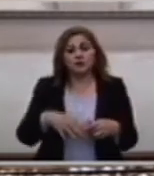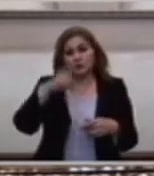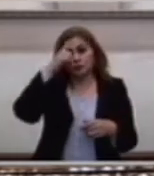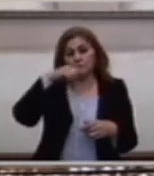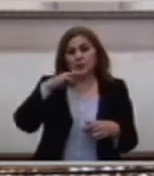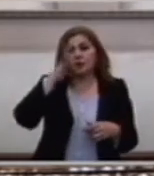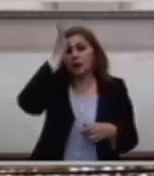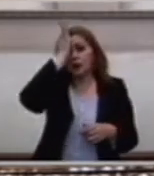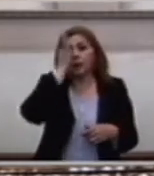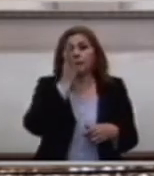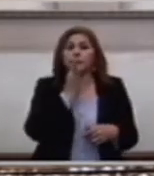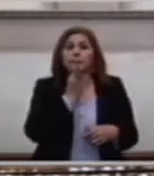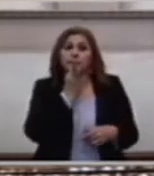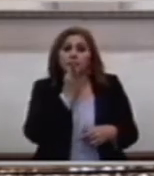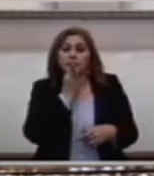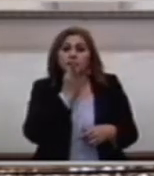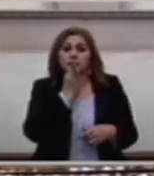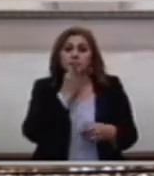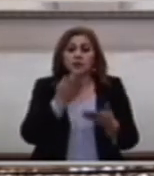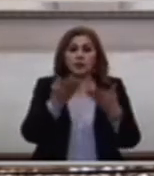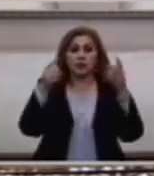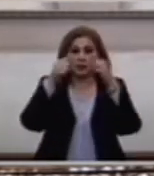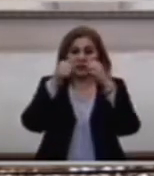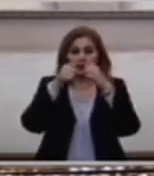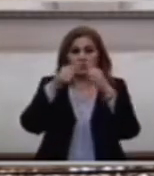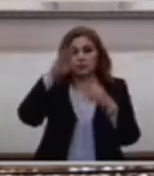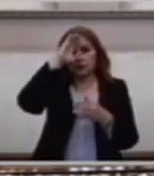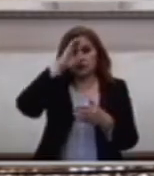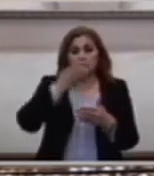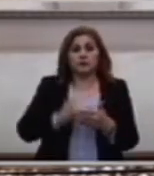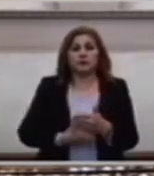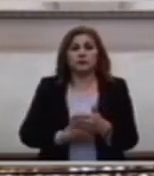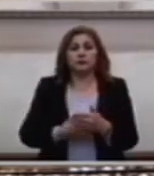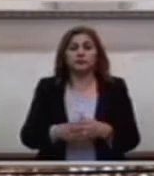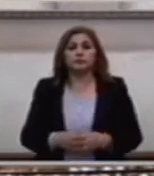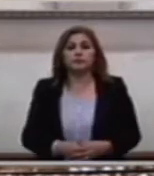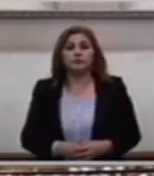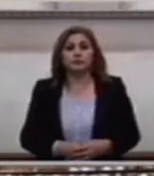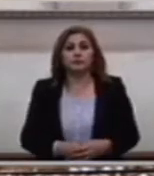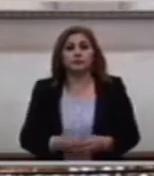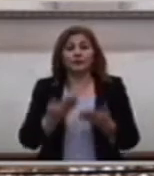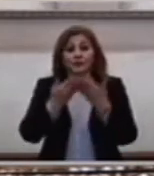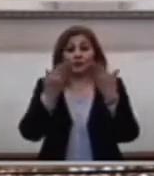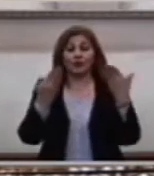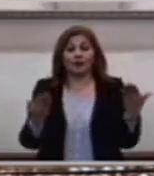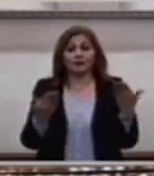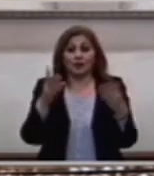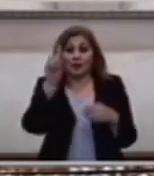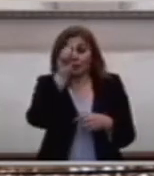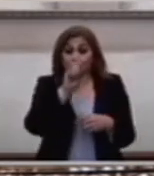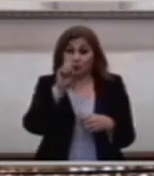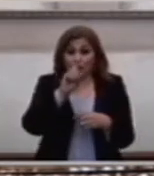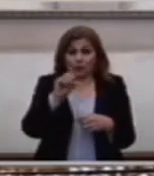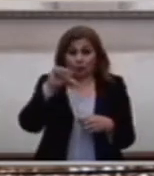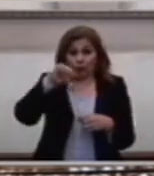Y a nuestra Iglesia Católica Hoy domingo